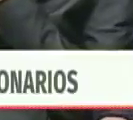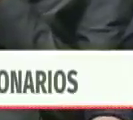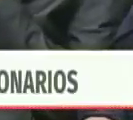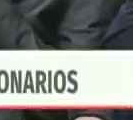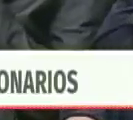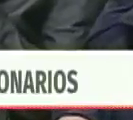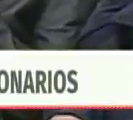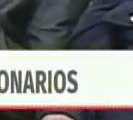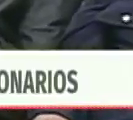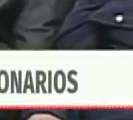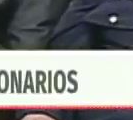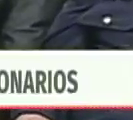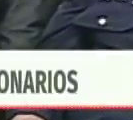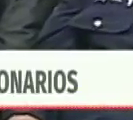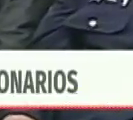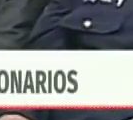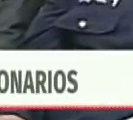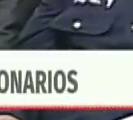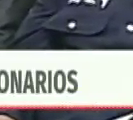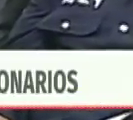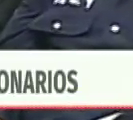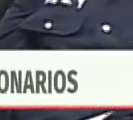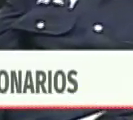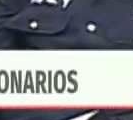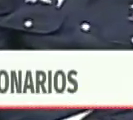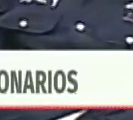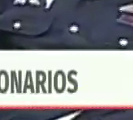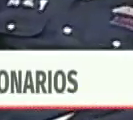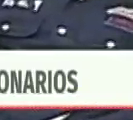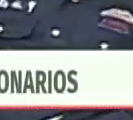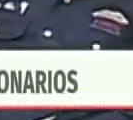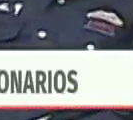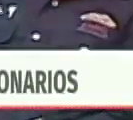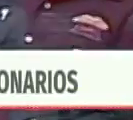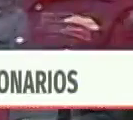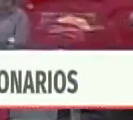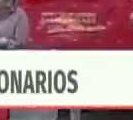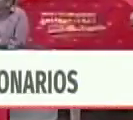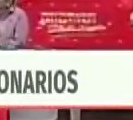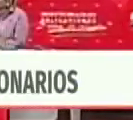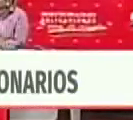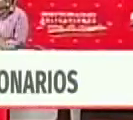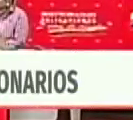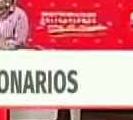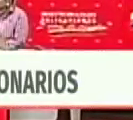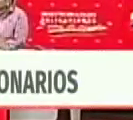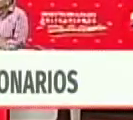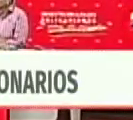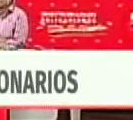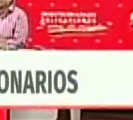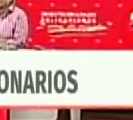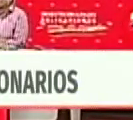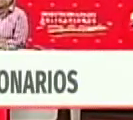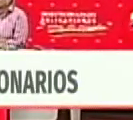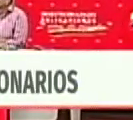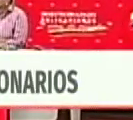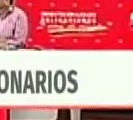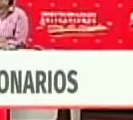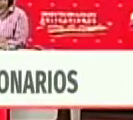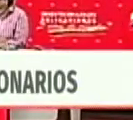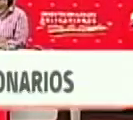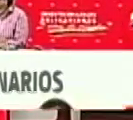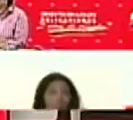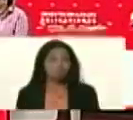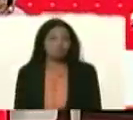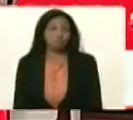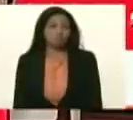revolucionarios y revolucionarias, en el concepto socialista del siglo XXI, es construir el poder popular.